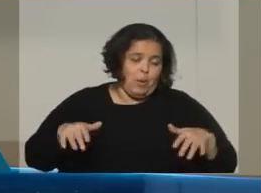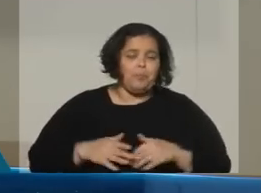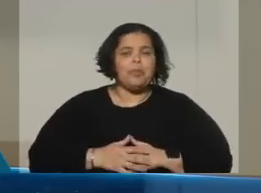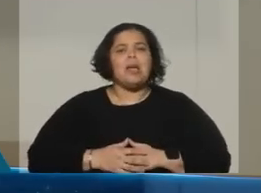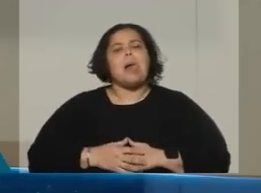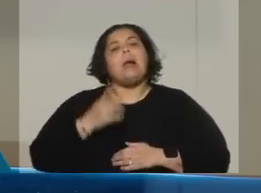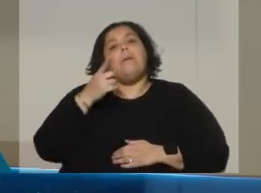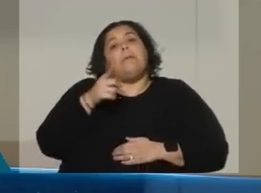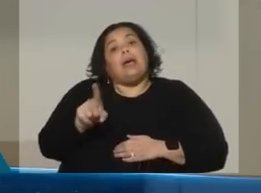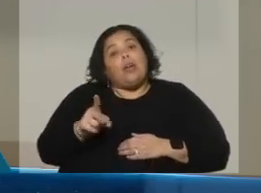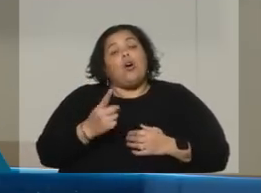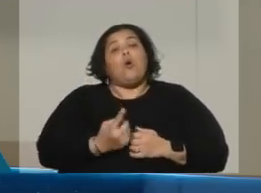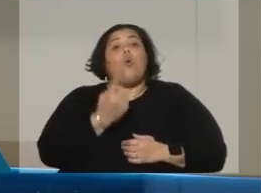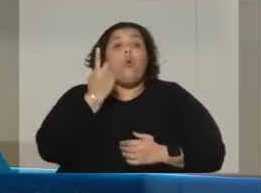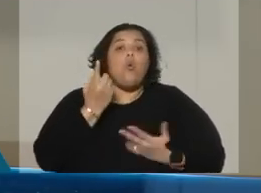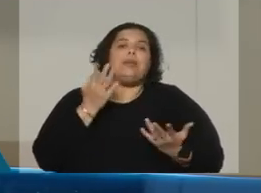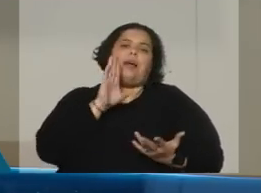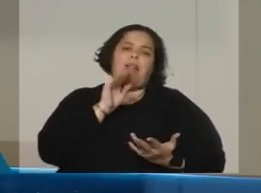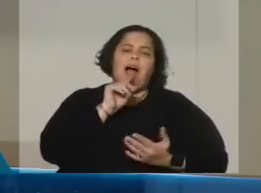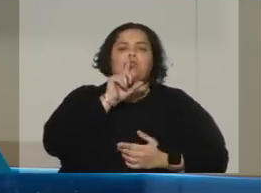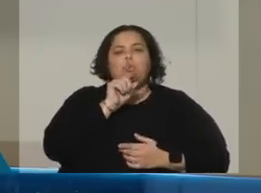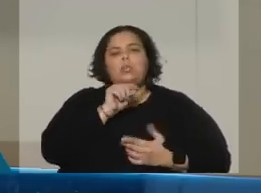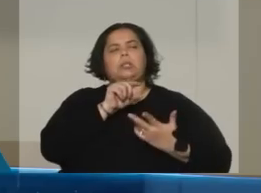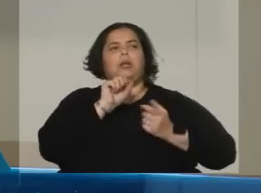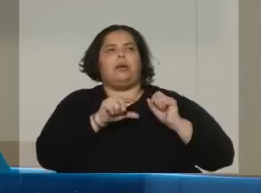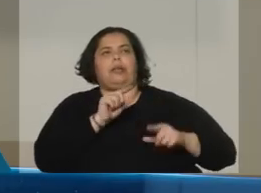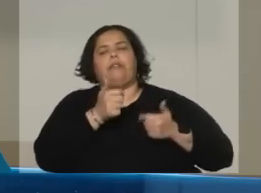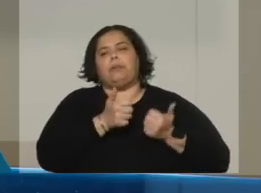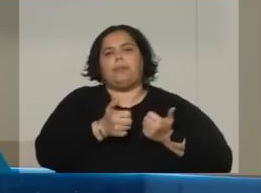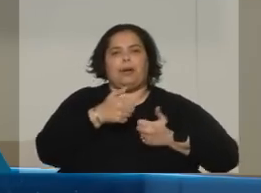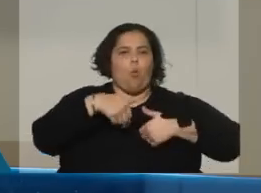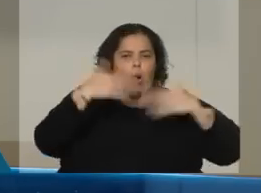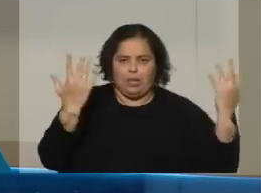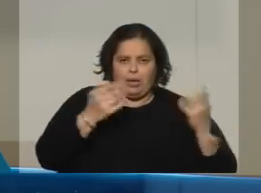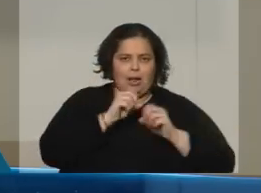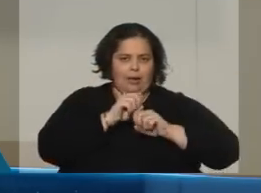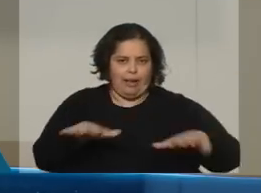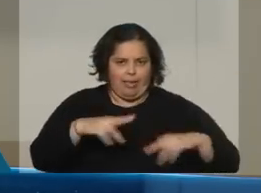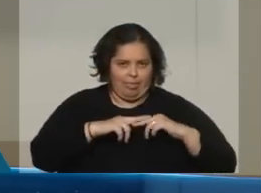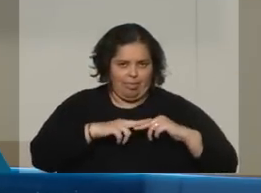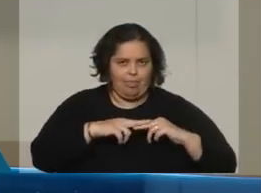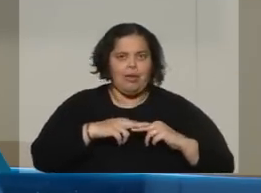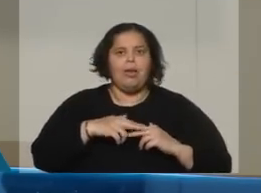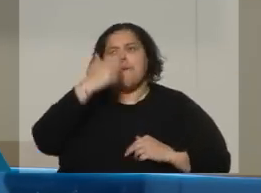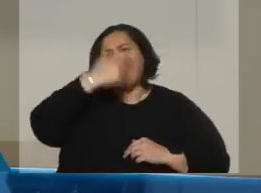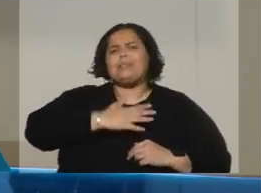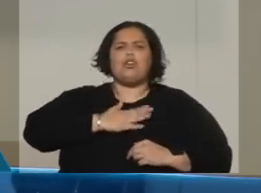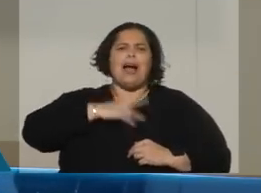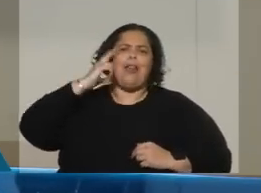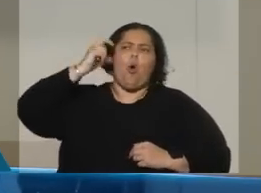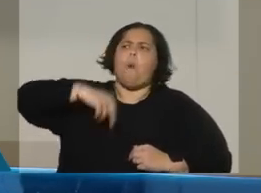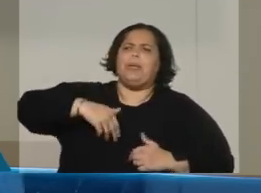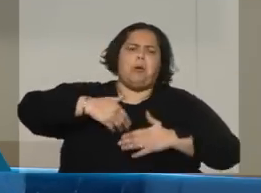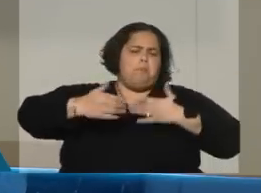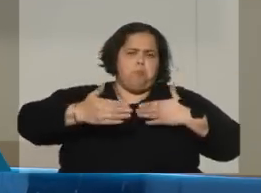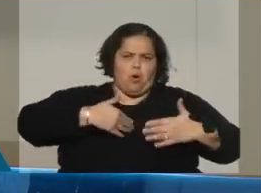una cosa es utilizar el Twitter o cualquier otro elemento de comunicación de este tipo a título personal, incluso desde una